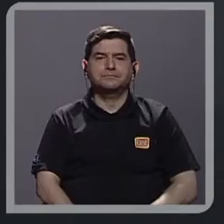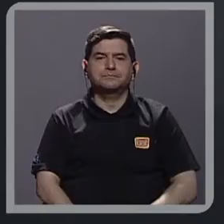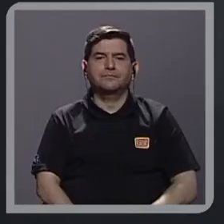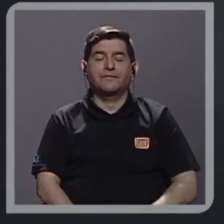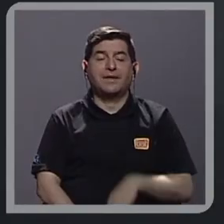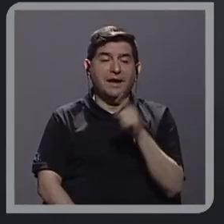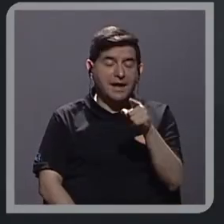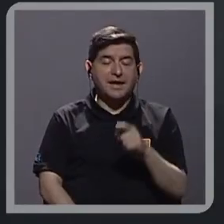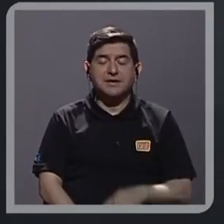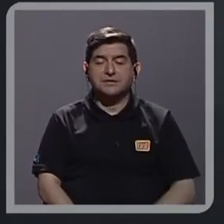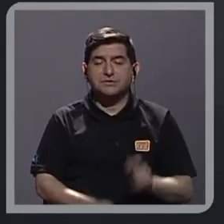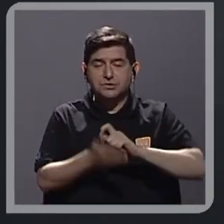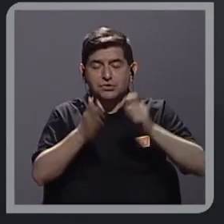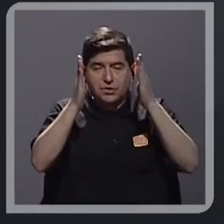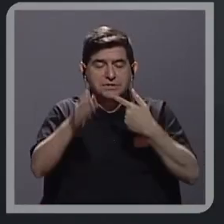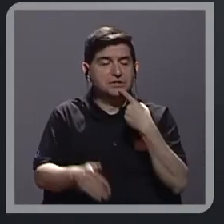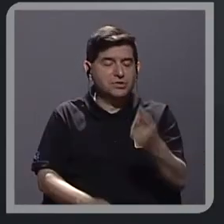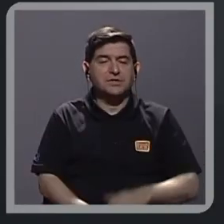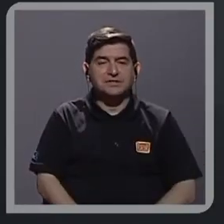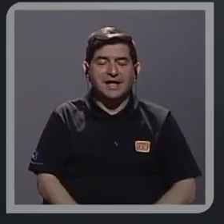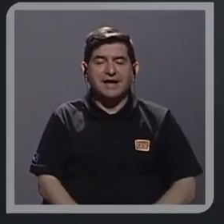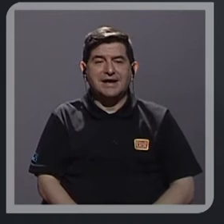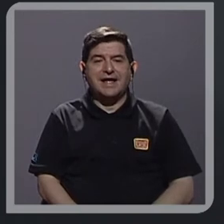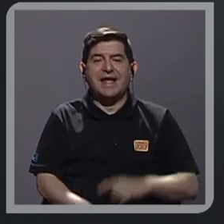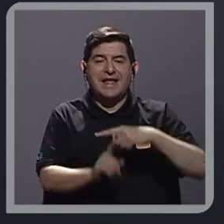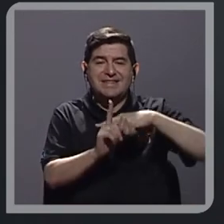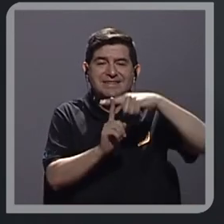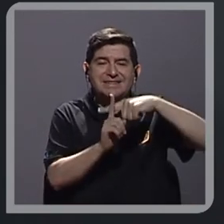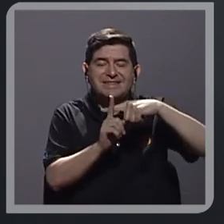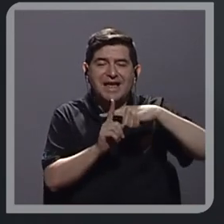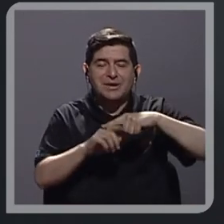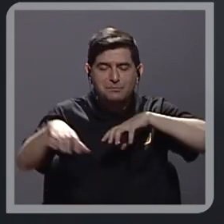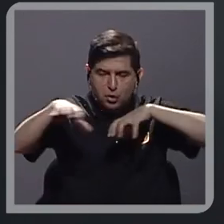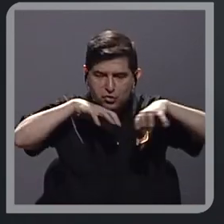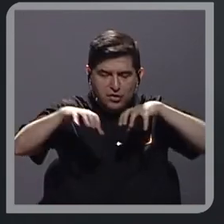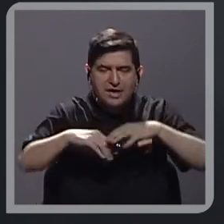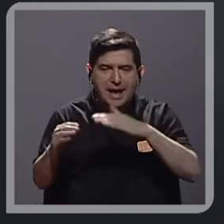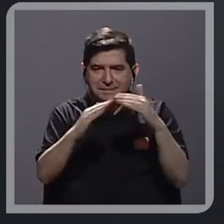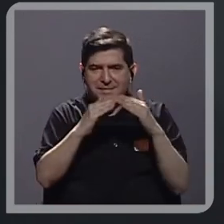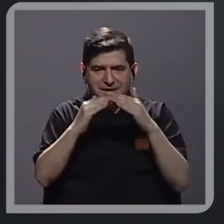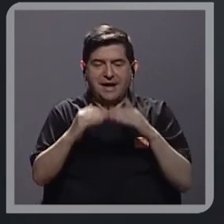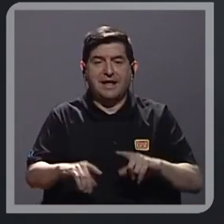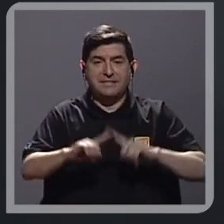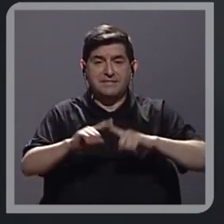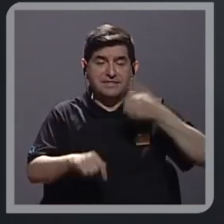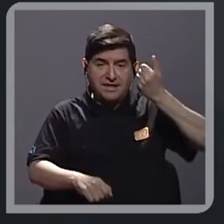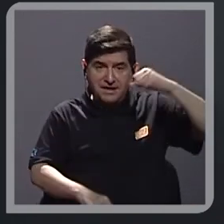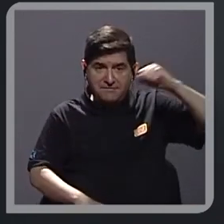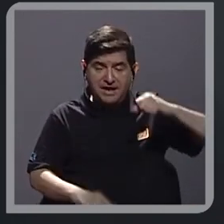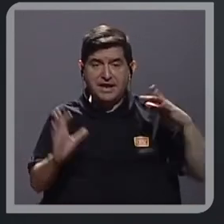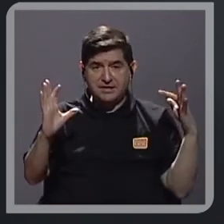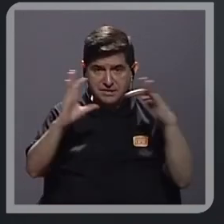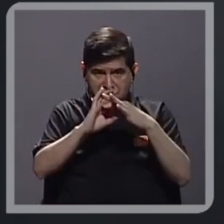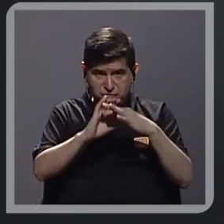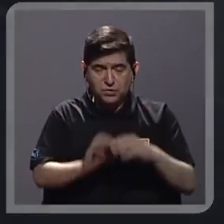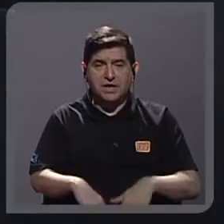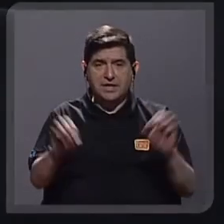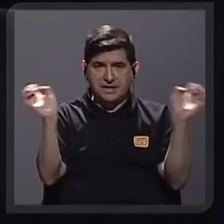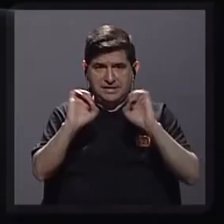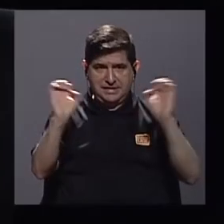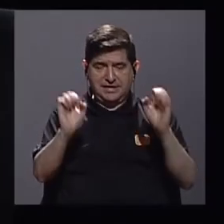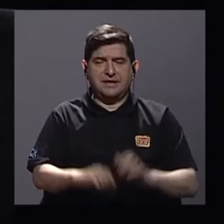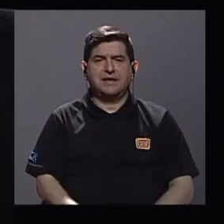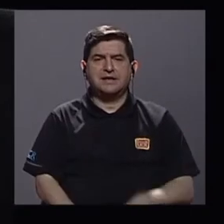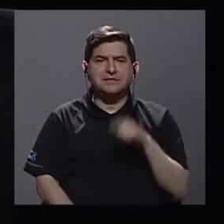Que algunos autores han llamado la termodinámica de la civilización, como las diferentes revoluciones han estado ligadas a fuentes energéticas.